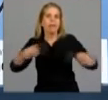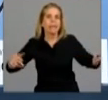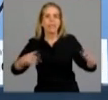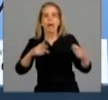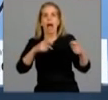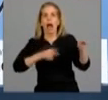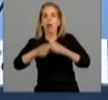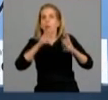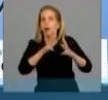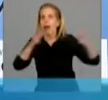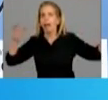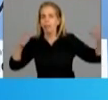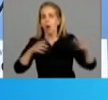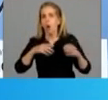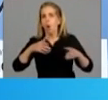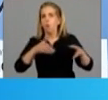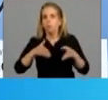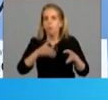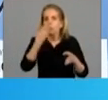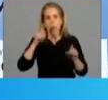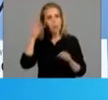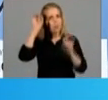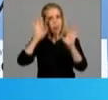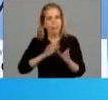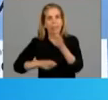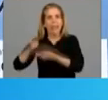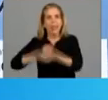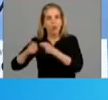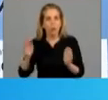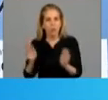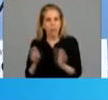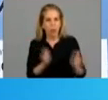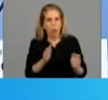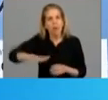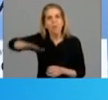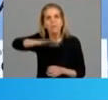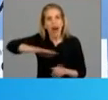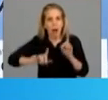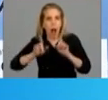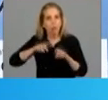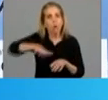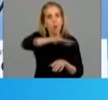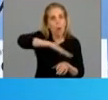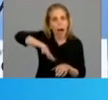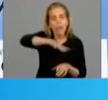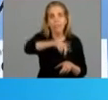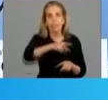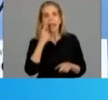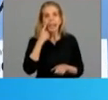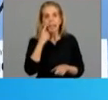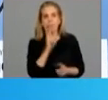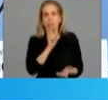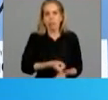no están en centros comerciales, ni abiertos, ni cerrados. Hay algunas localidades donde los intendentes han tomado